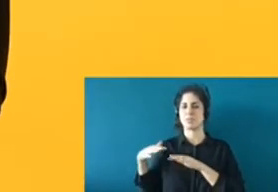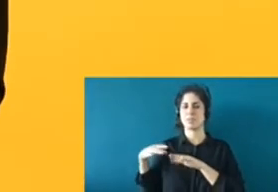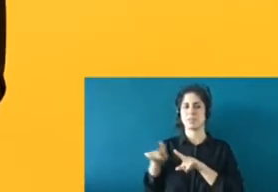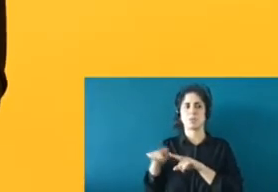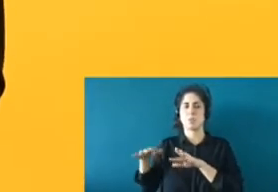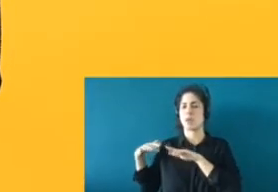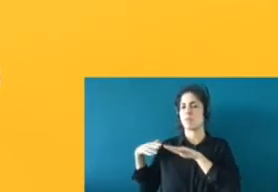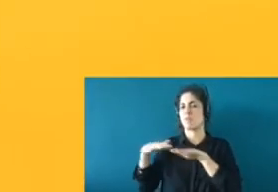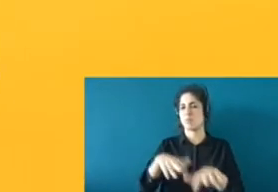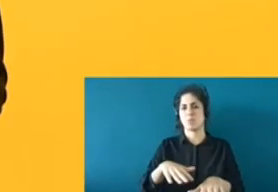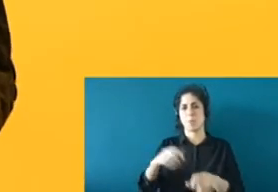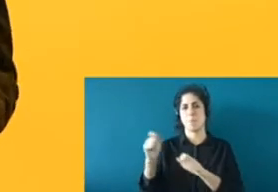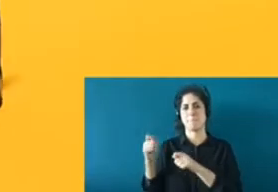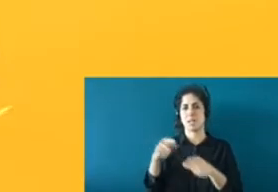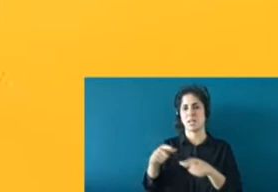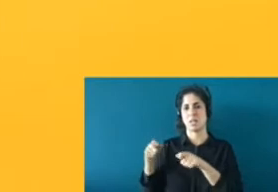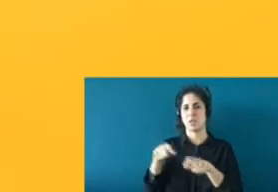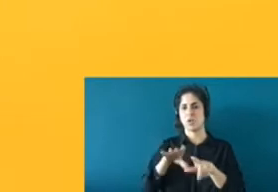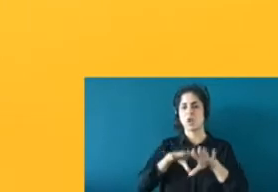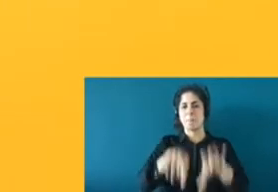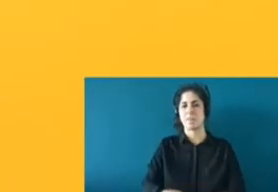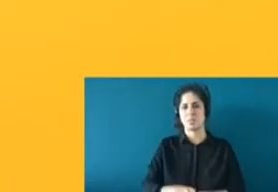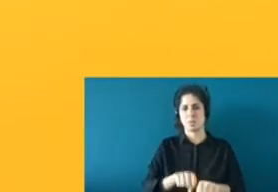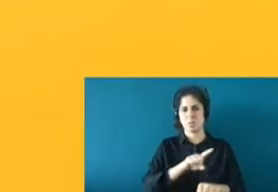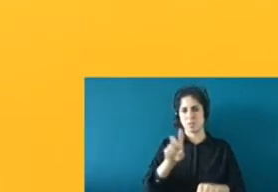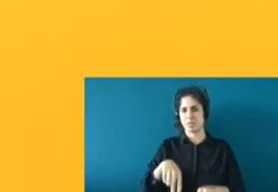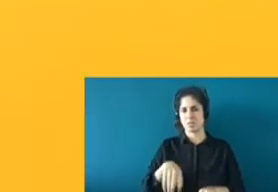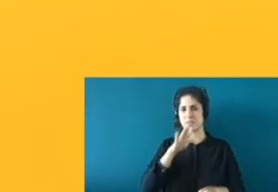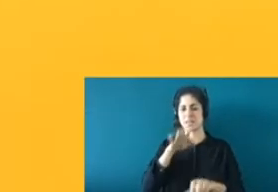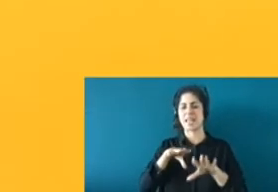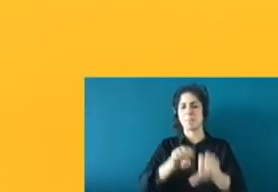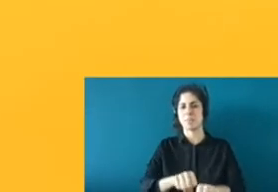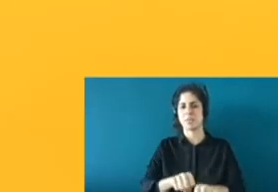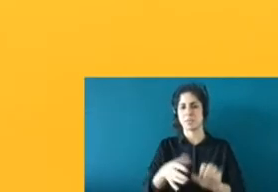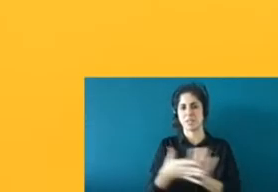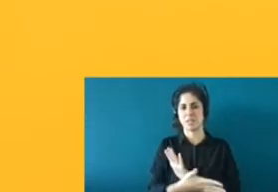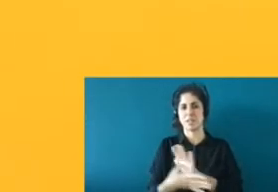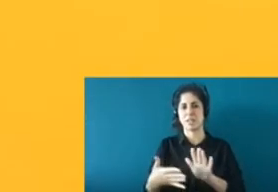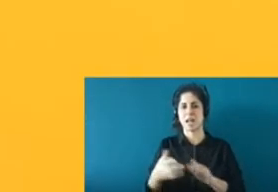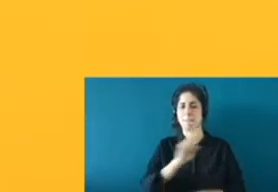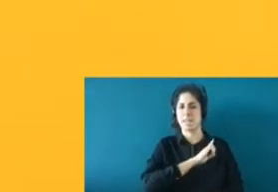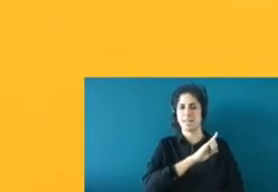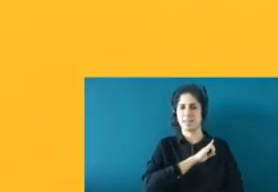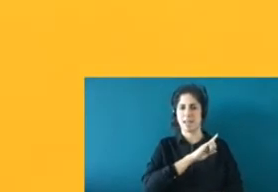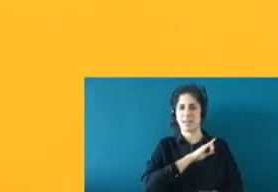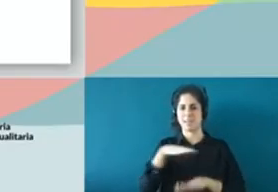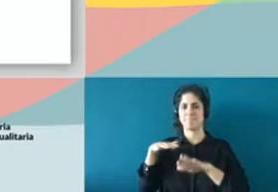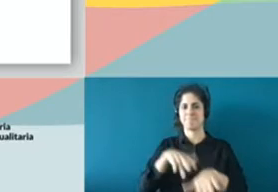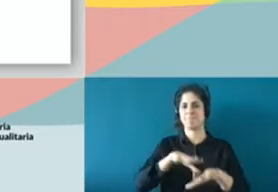y en ningún concepto es una invasión, porque una invasión implica que haya implicación de militares y en este caso no la hay.